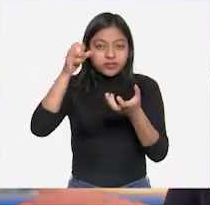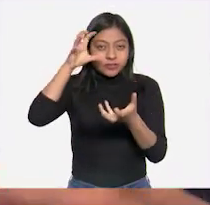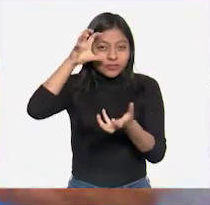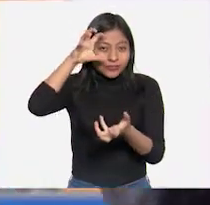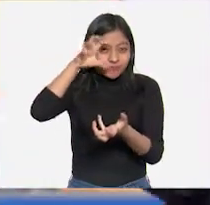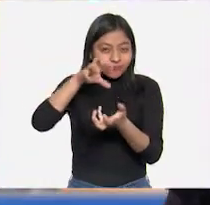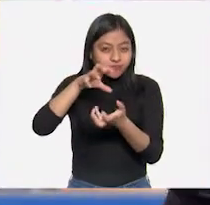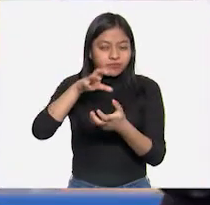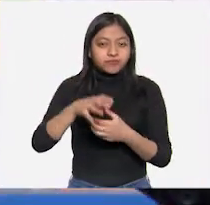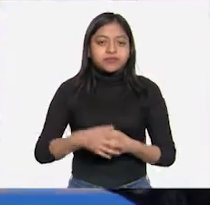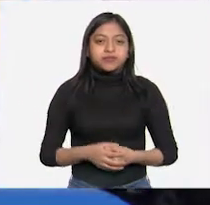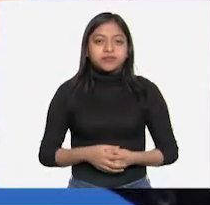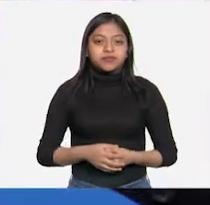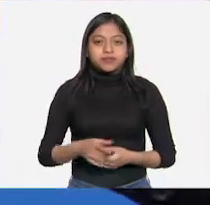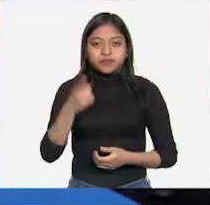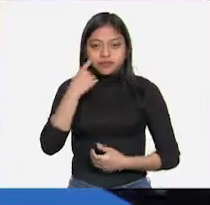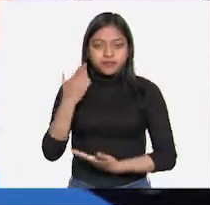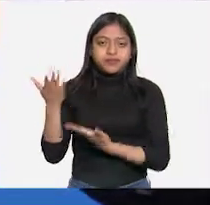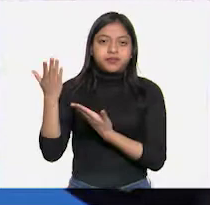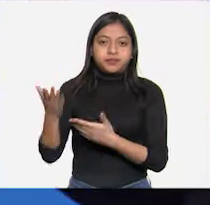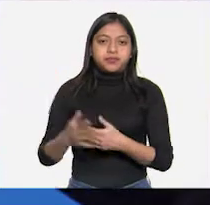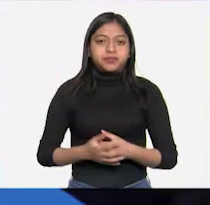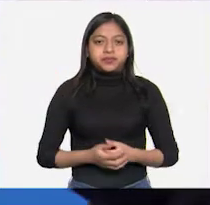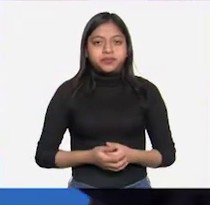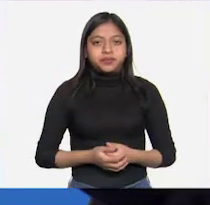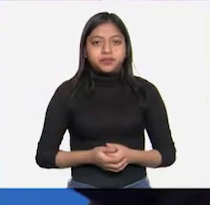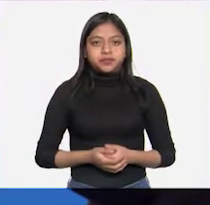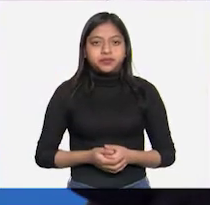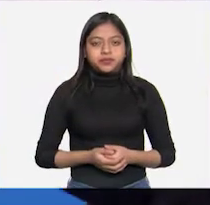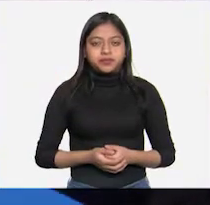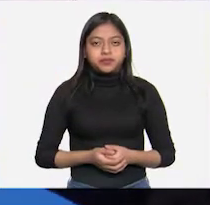esponja, la voy a apachurrar. Fíjense muy bien.